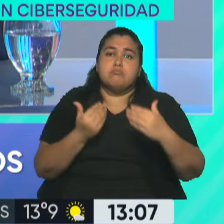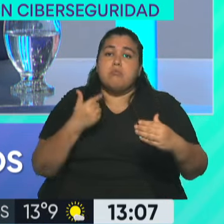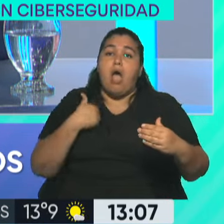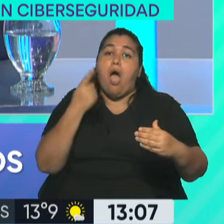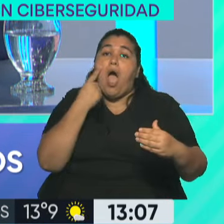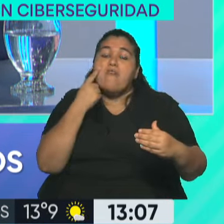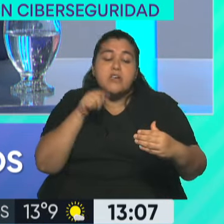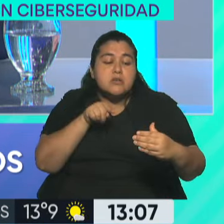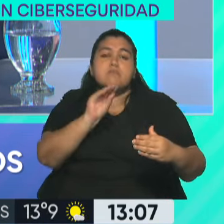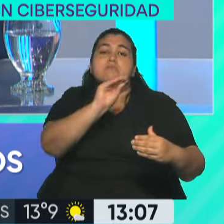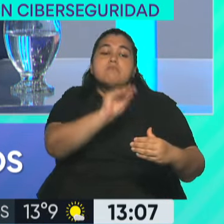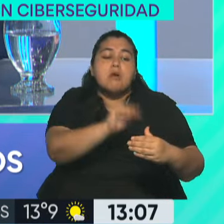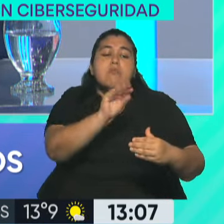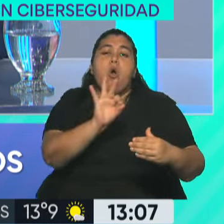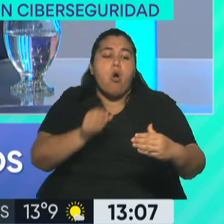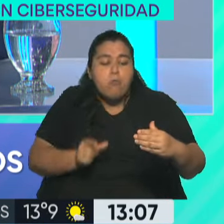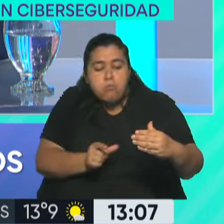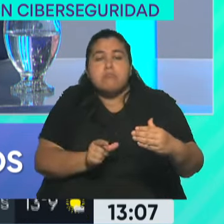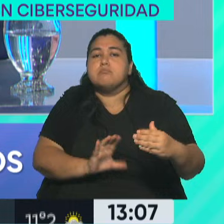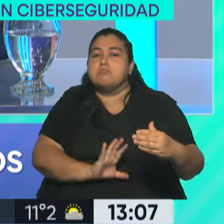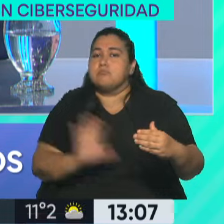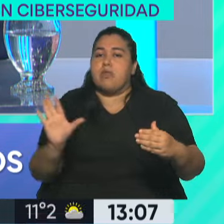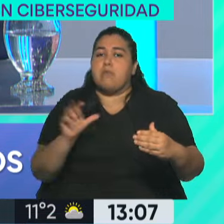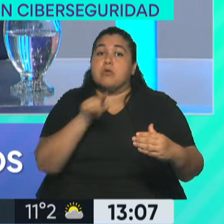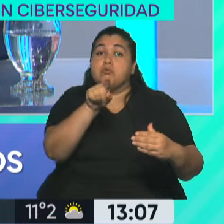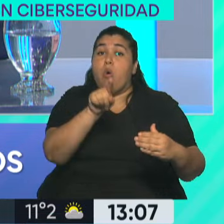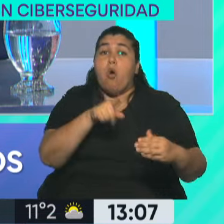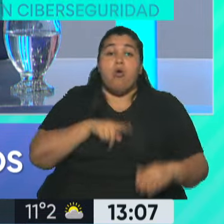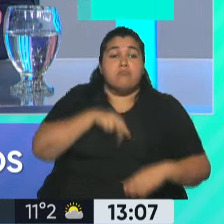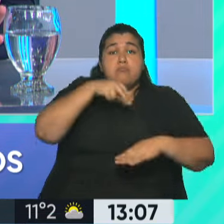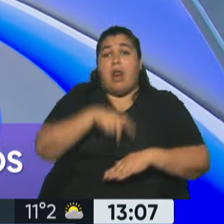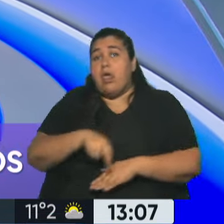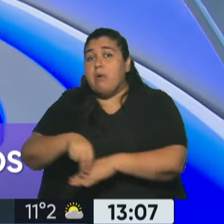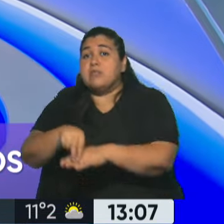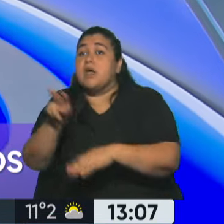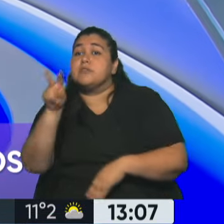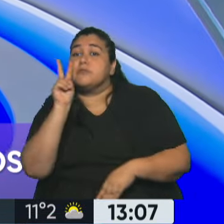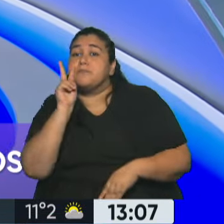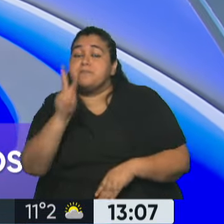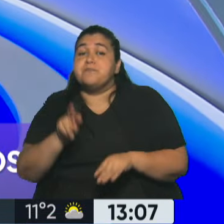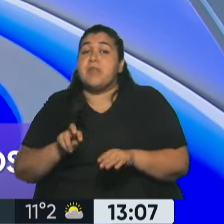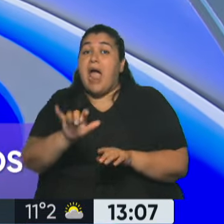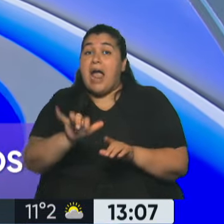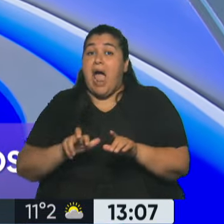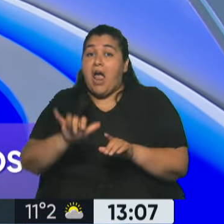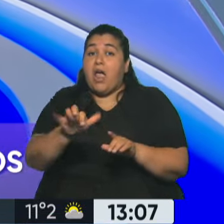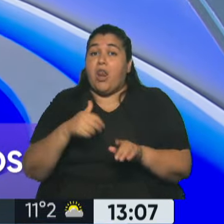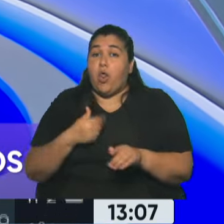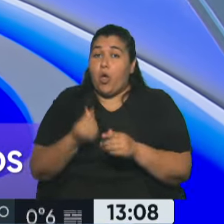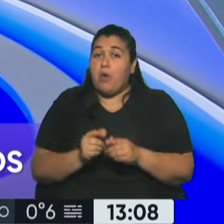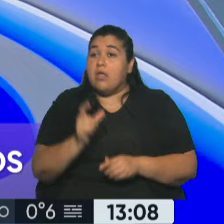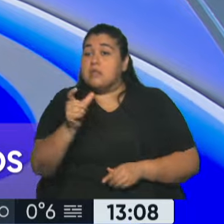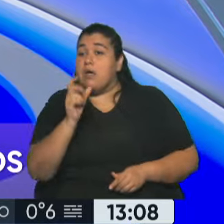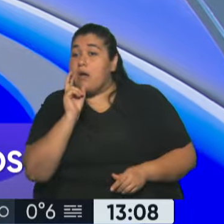POS te lo acerque. Si no, vos te levantás y vas a la caja... Si es que no tiene el alámbrico. Claro. Si es que no lo tiene. Pero hay 180 días, ¿no?, para